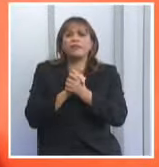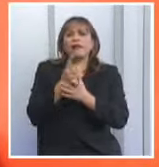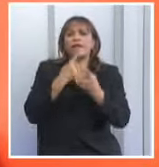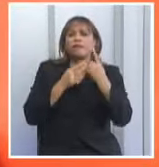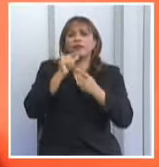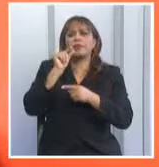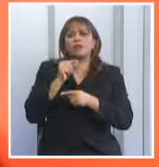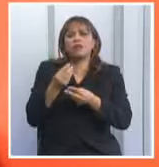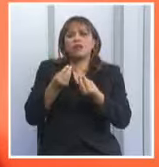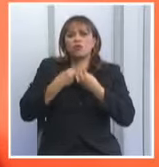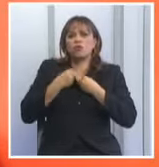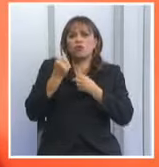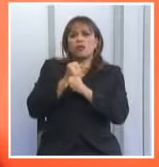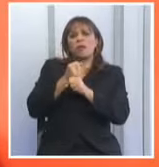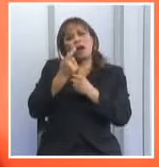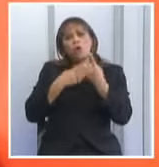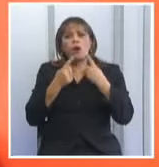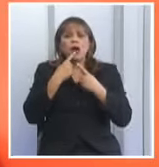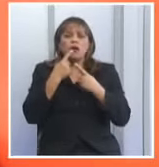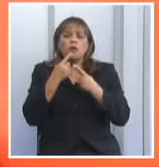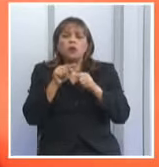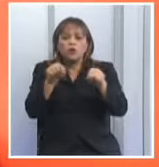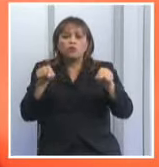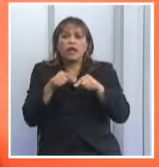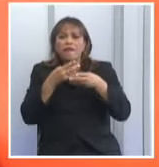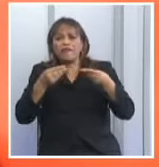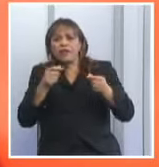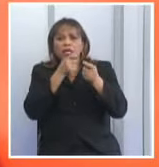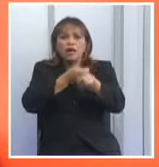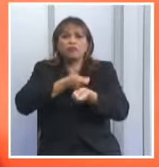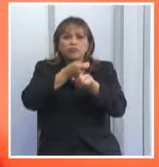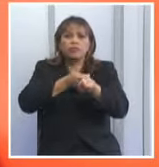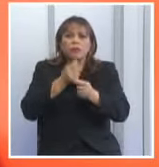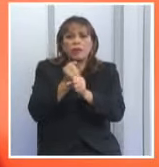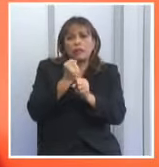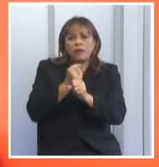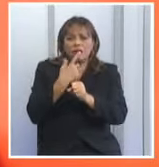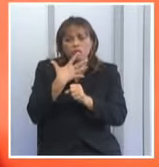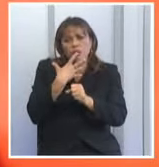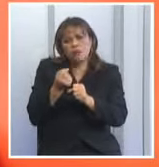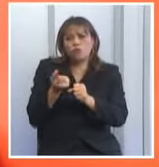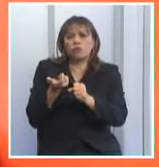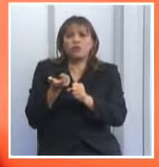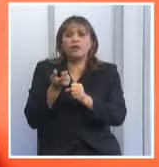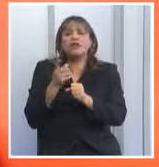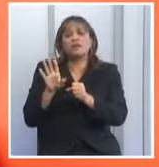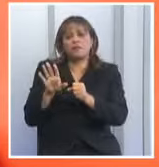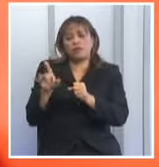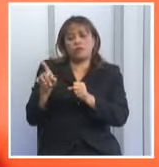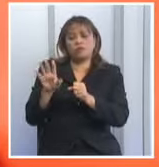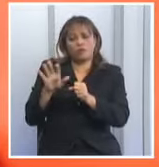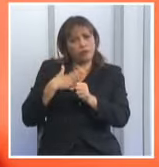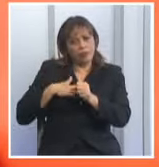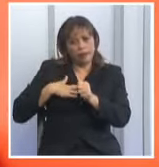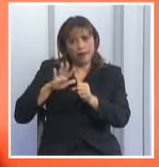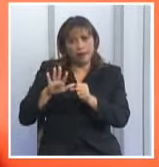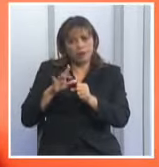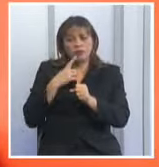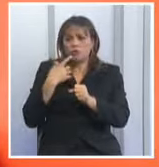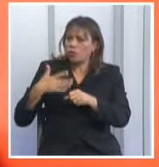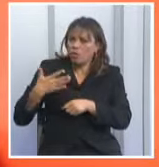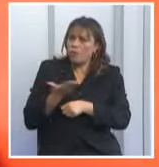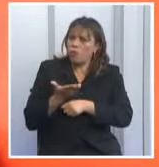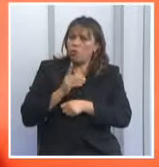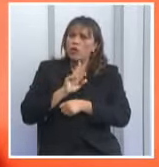trabajo, una finquita o algo, que es lo que yo me gusta. Y él me dijo, tranquilo, no te